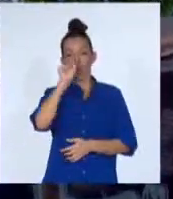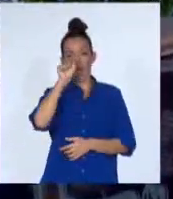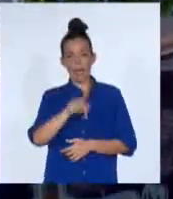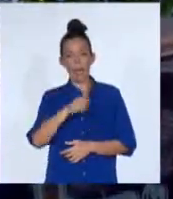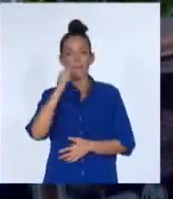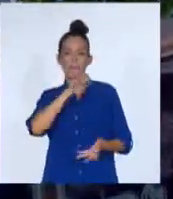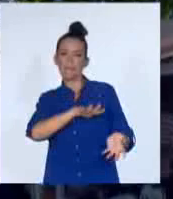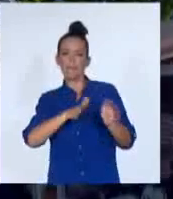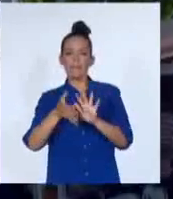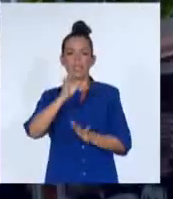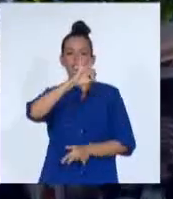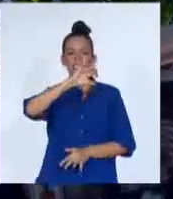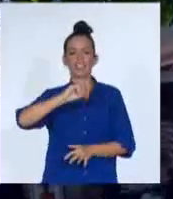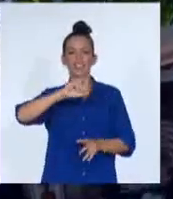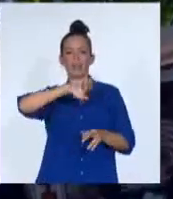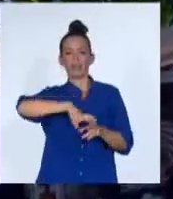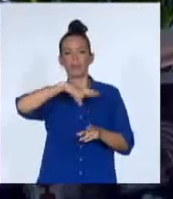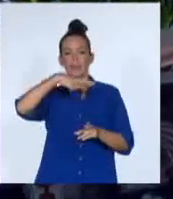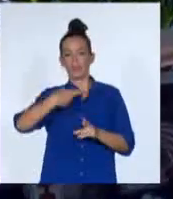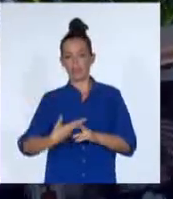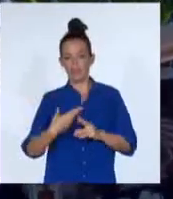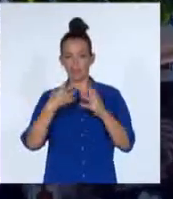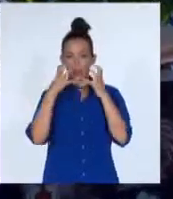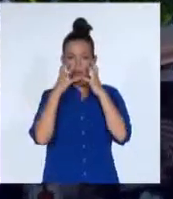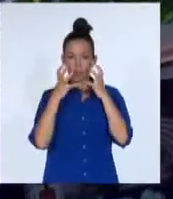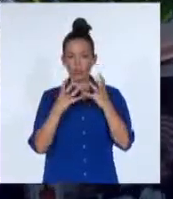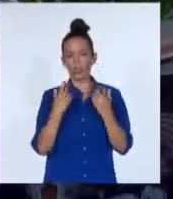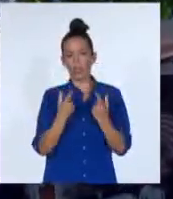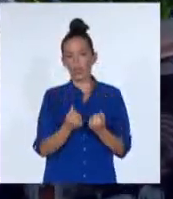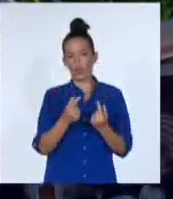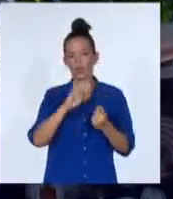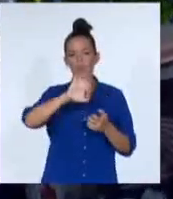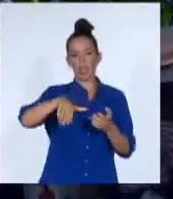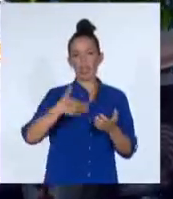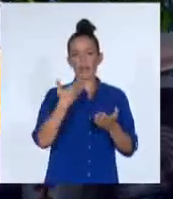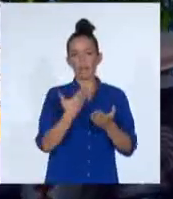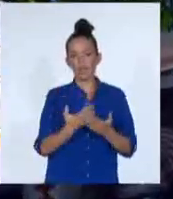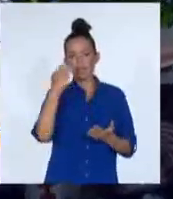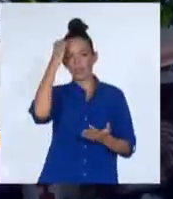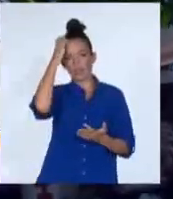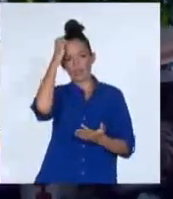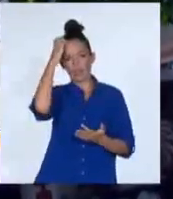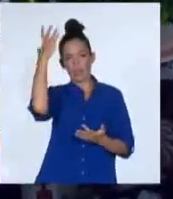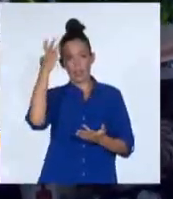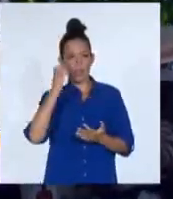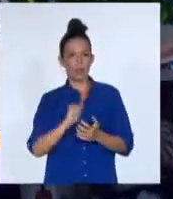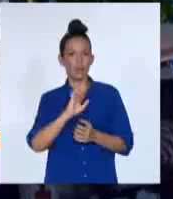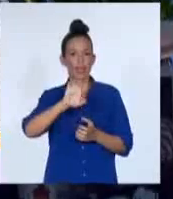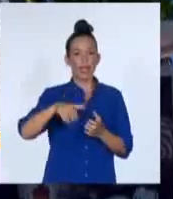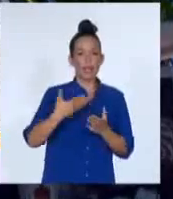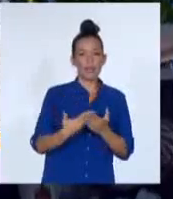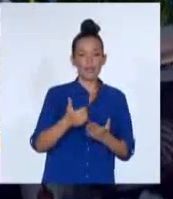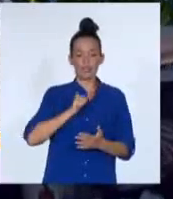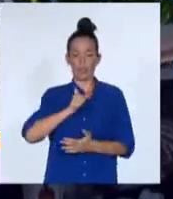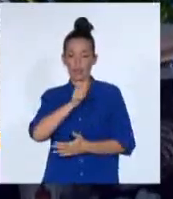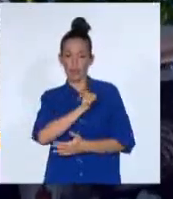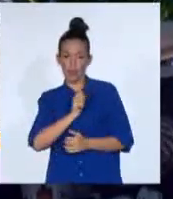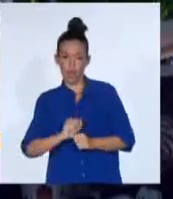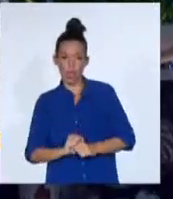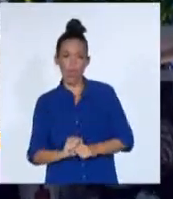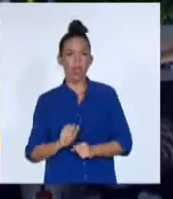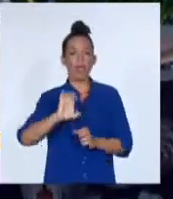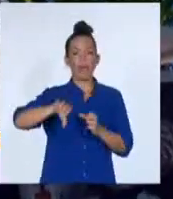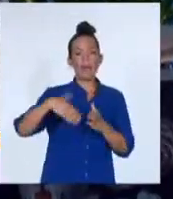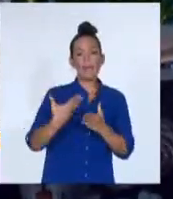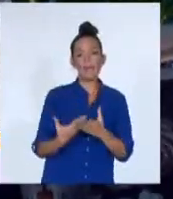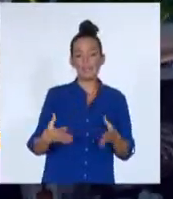representando a los actores de la economía, entre la empresa estatal socialista, las micros, pequeñas y medianas empresas, trabajadores por